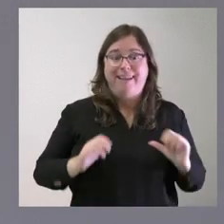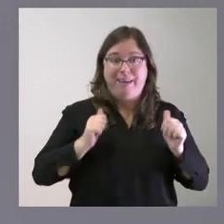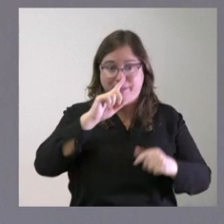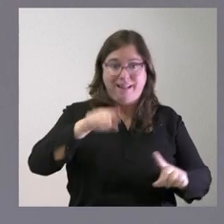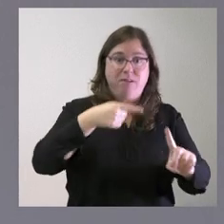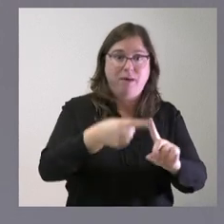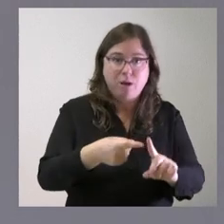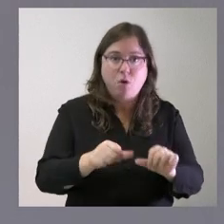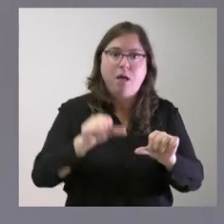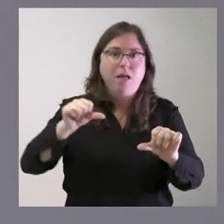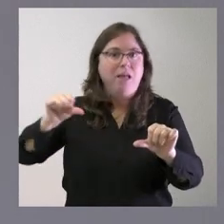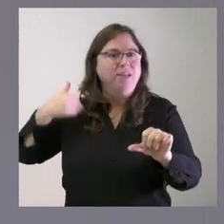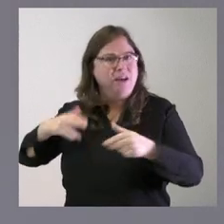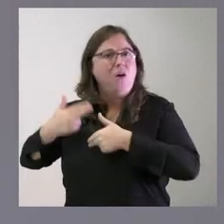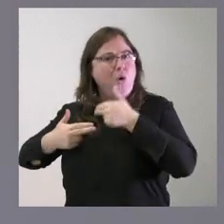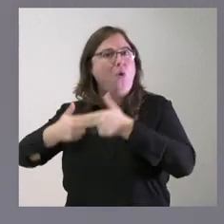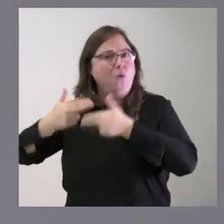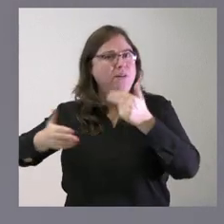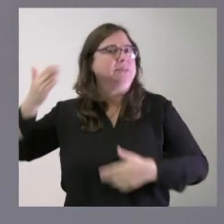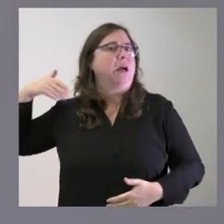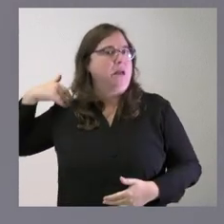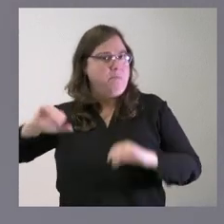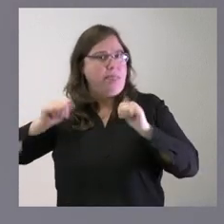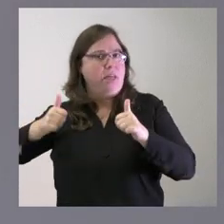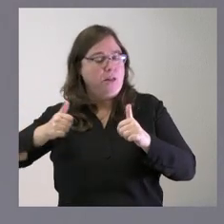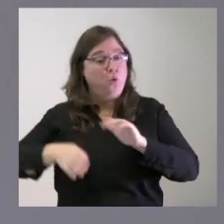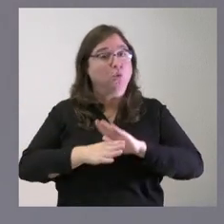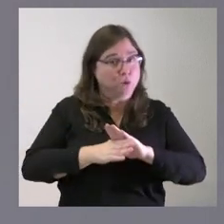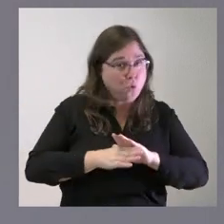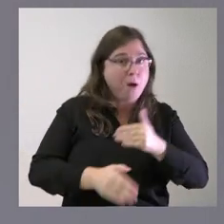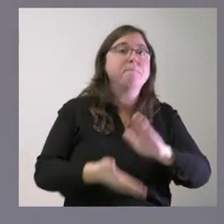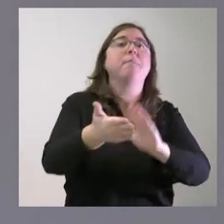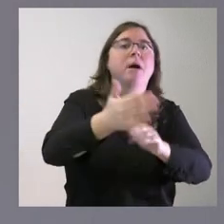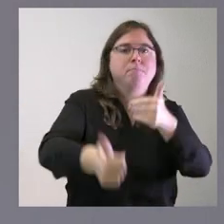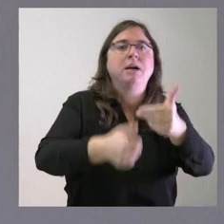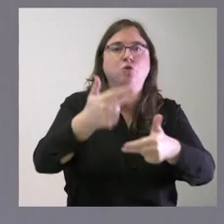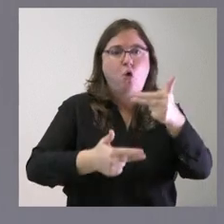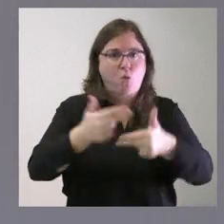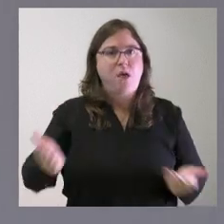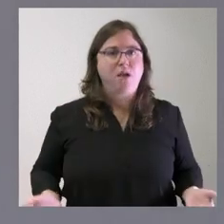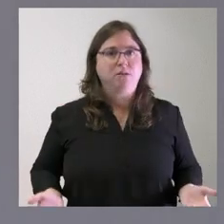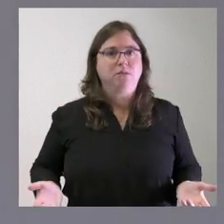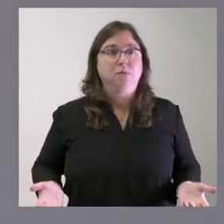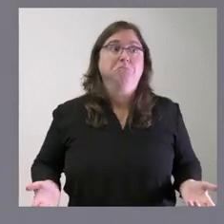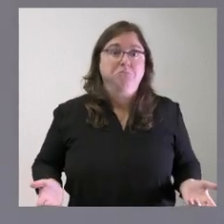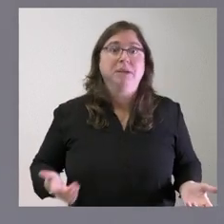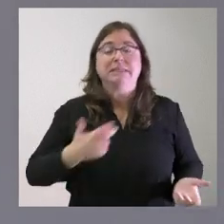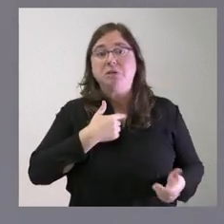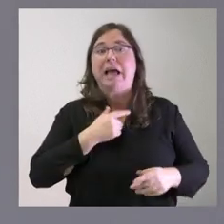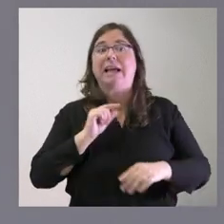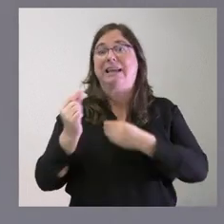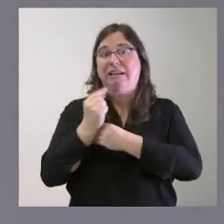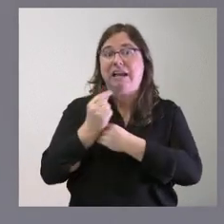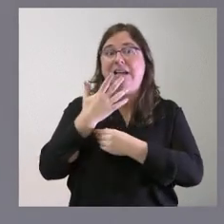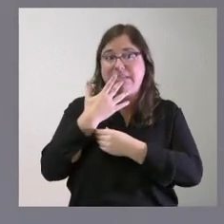pero las obras ya empezaron siguen y continúan por tanto yo creo que lo criticable sería que no tuviéramos dotación para